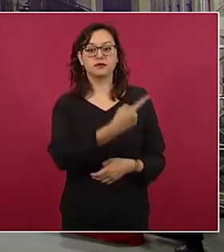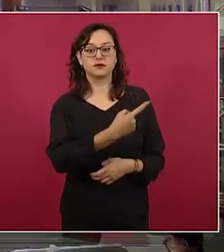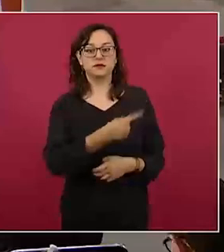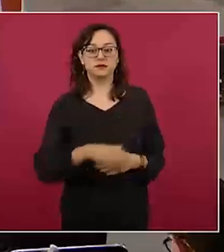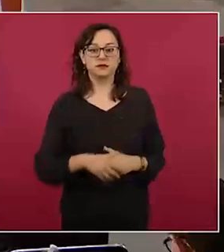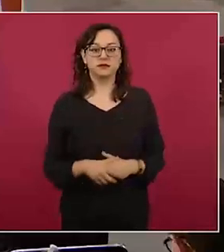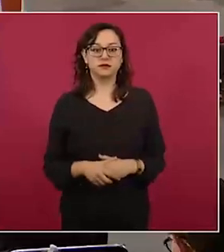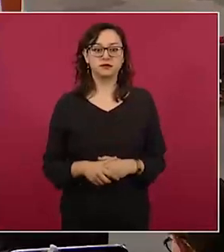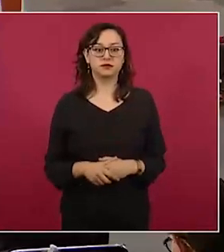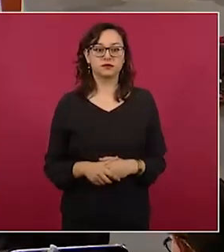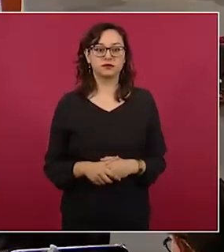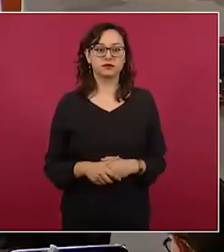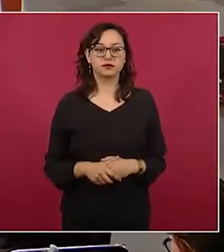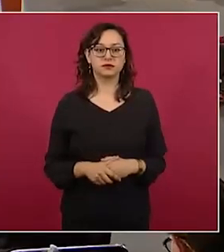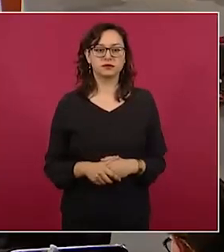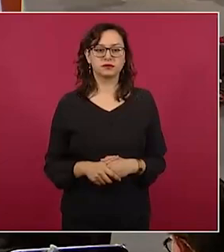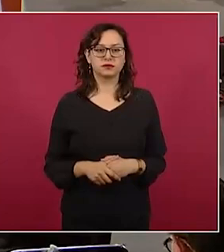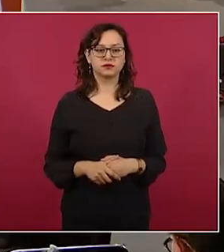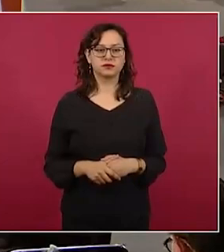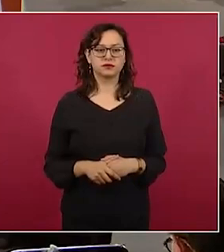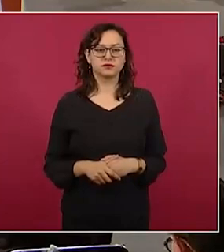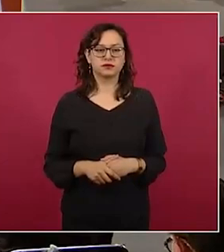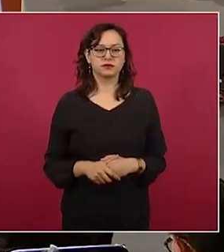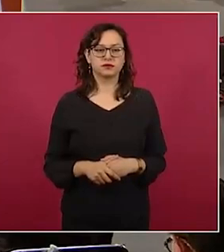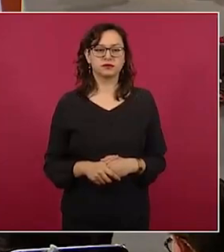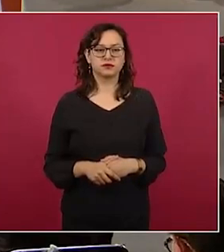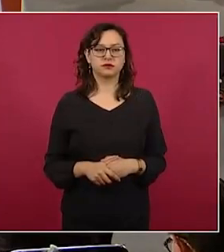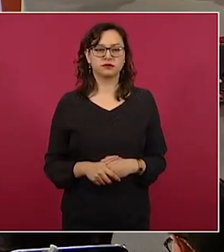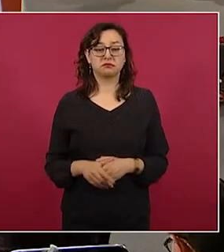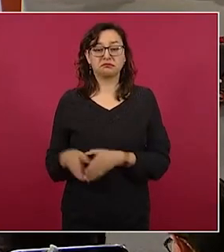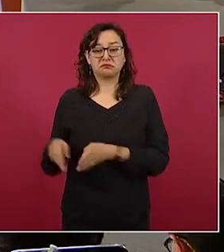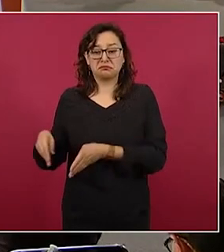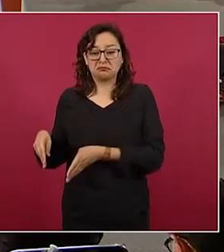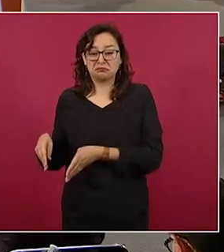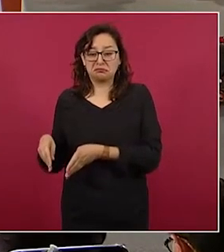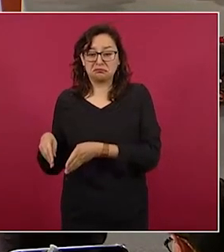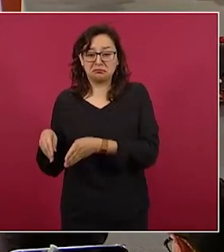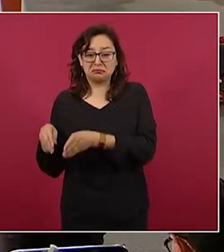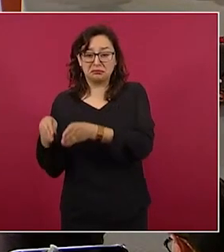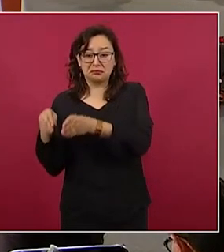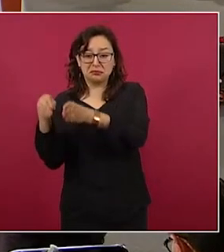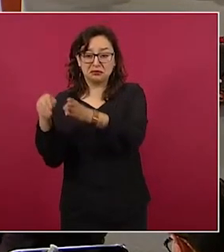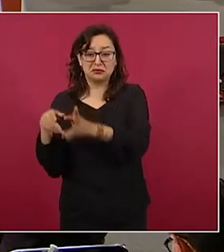este es el tramo del tren,